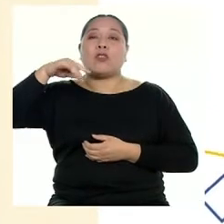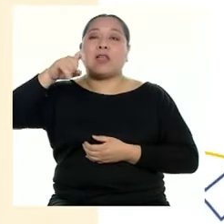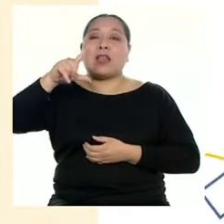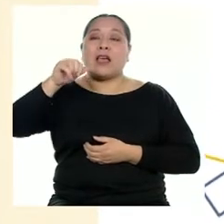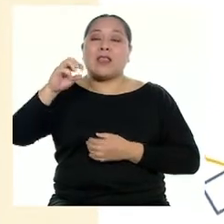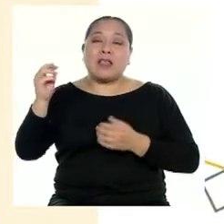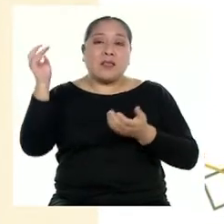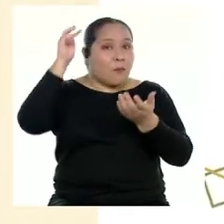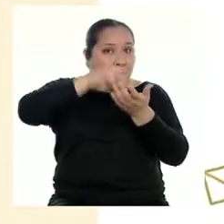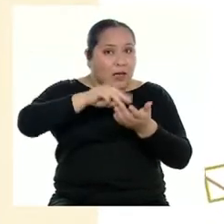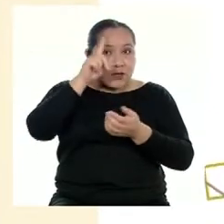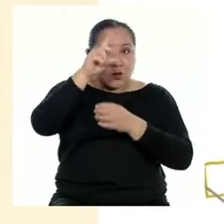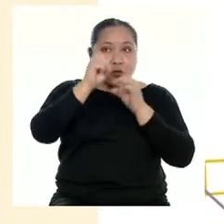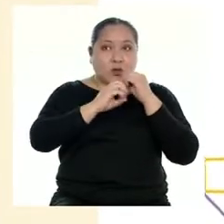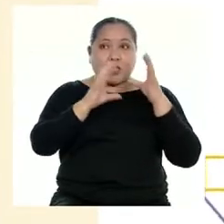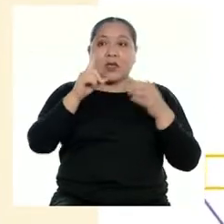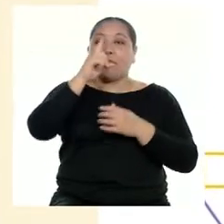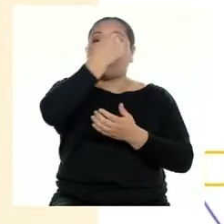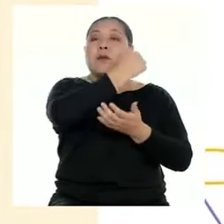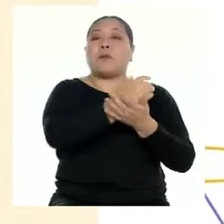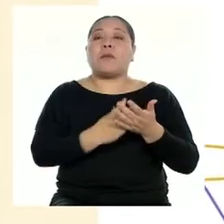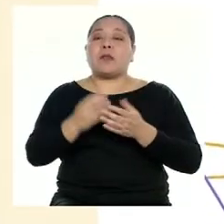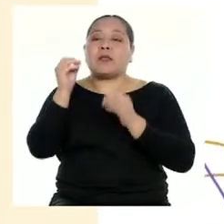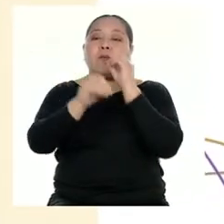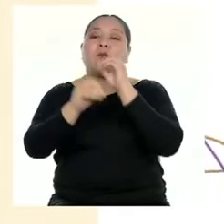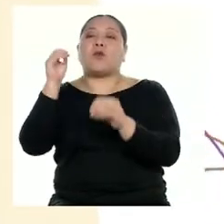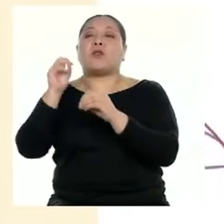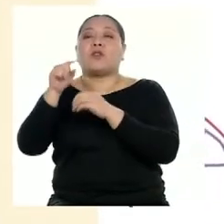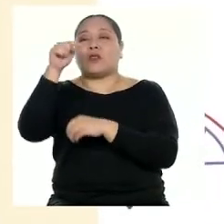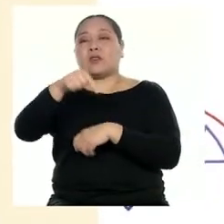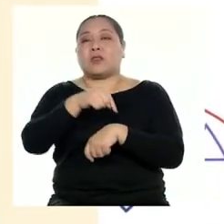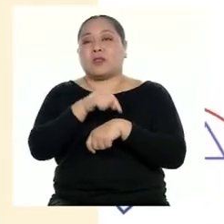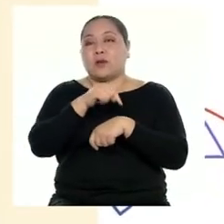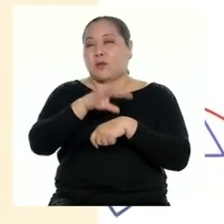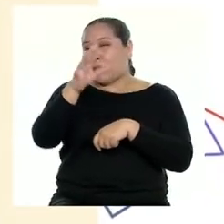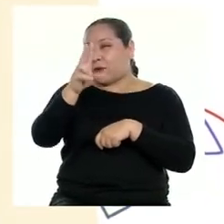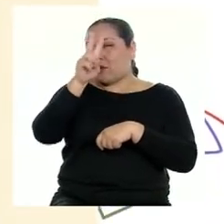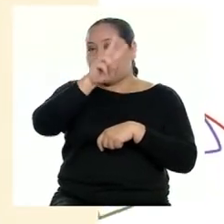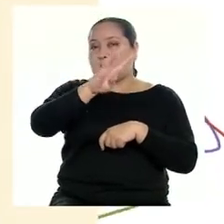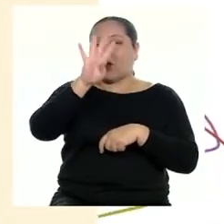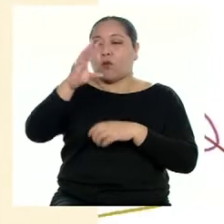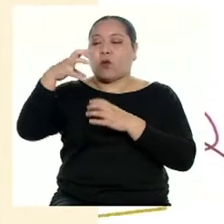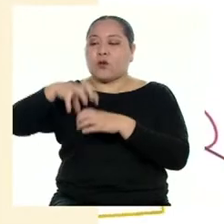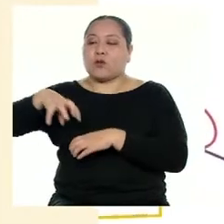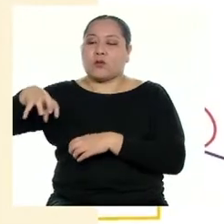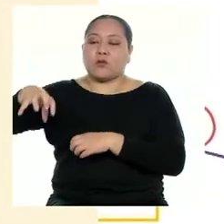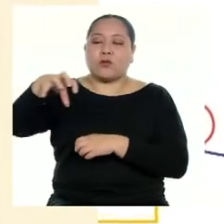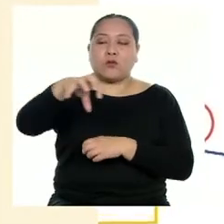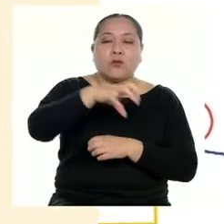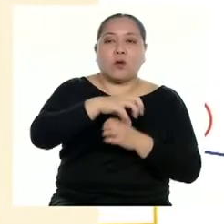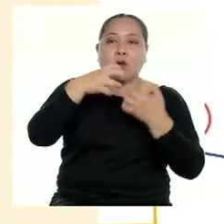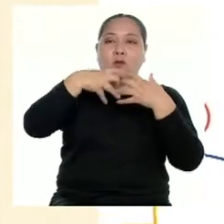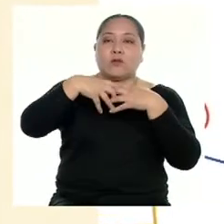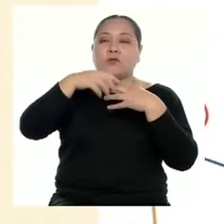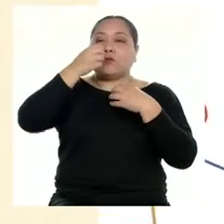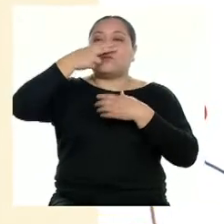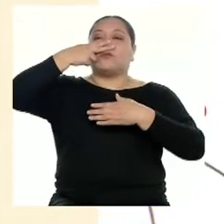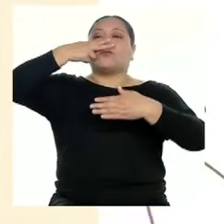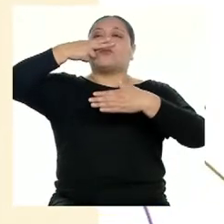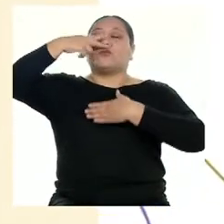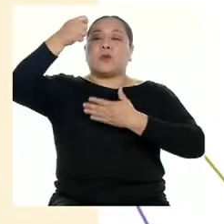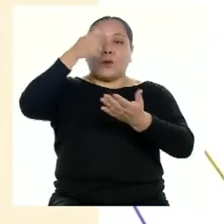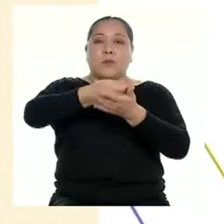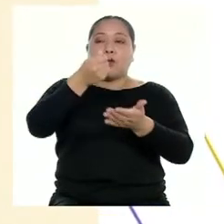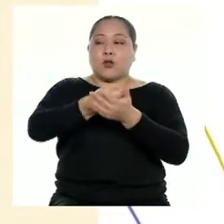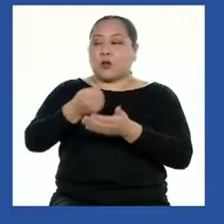día. En su primera etapa están instalando en este momento alrededor de 24 plantas de oxígeno por medio de proyectos de